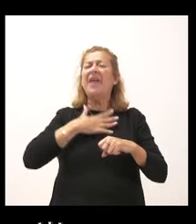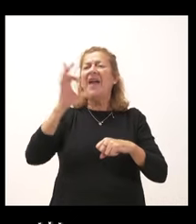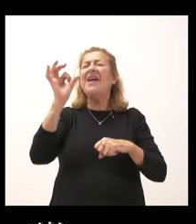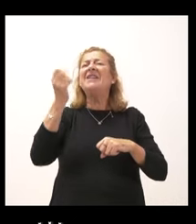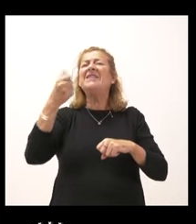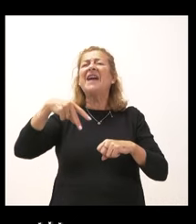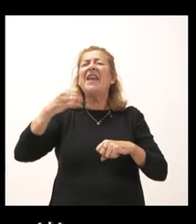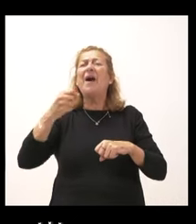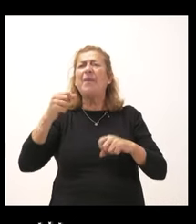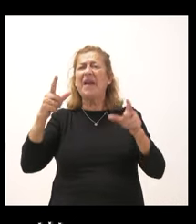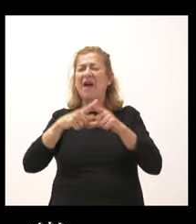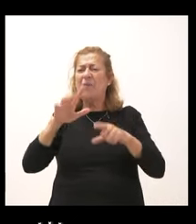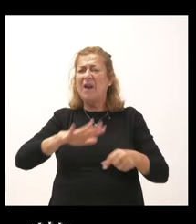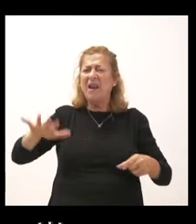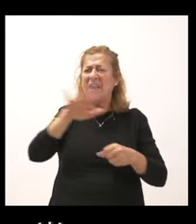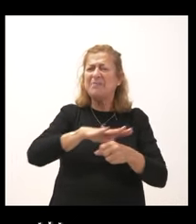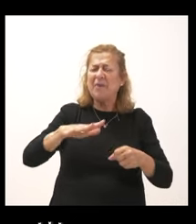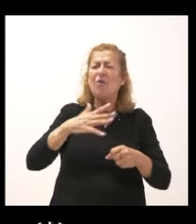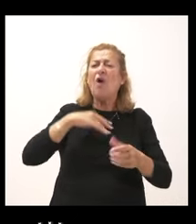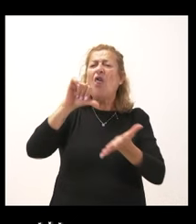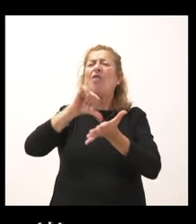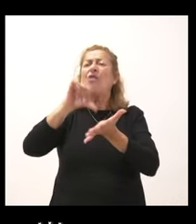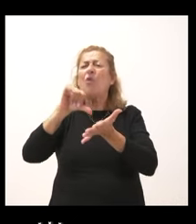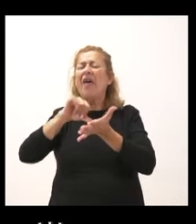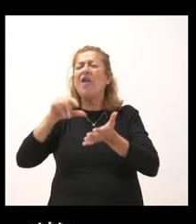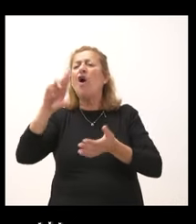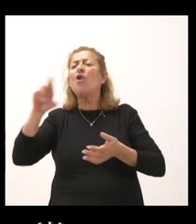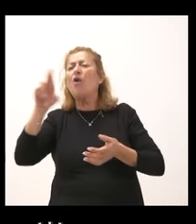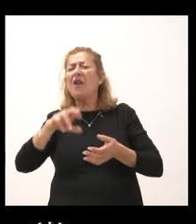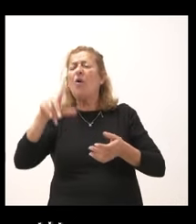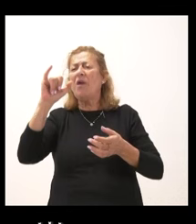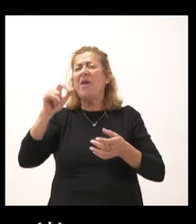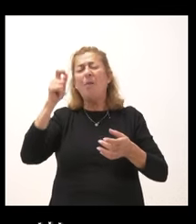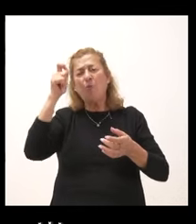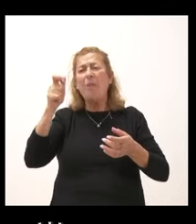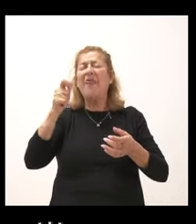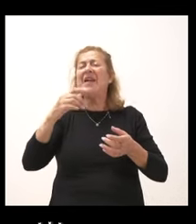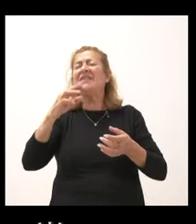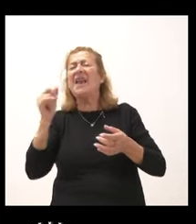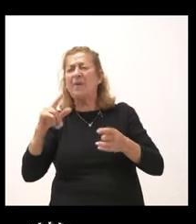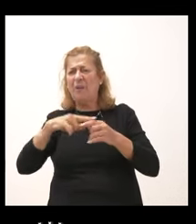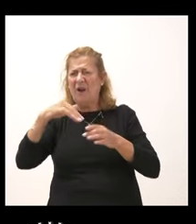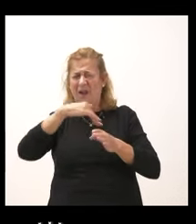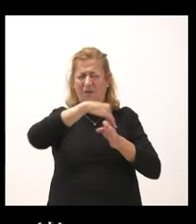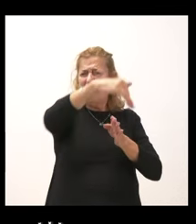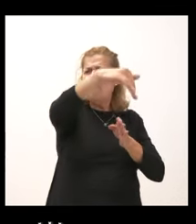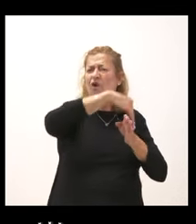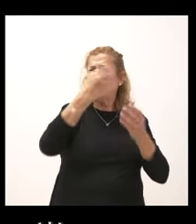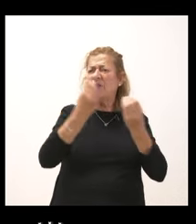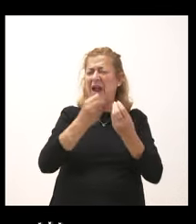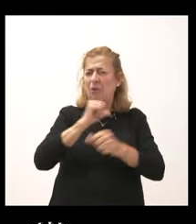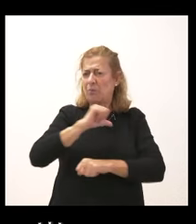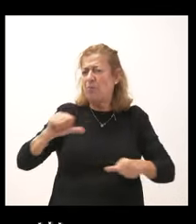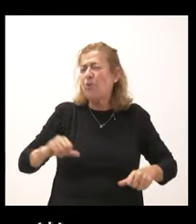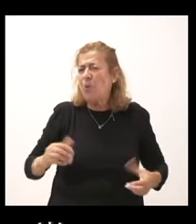espacios de innovación, dicen Ciudad Rodrigo y Puebla, lideran amplias zonas de influencia en la frontera con Portugal. ¿Por qué se empecinan tanto en